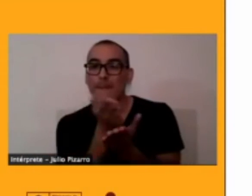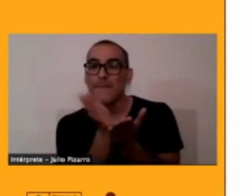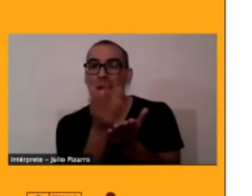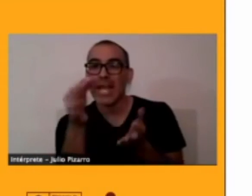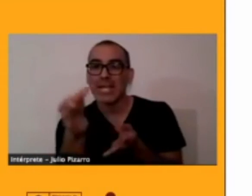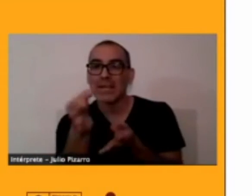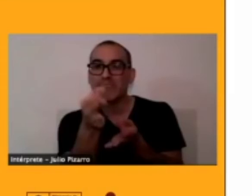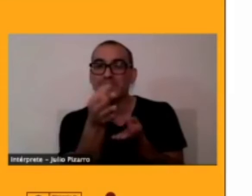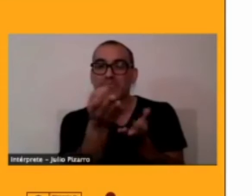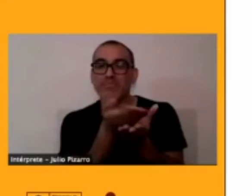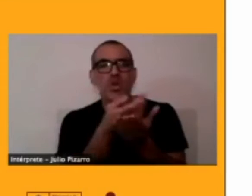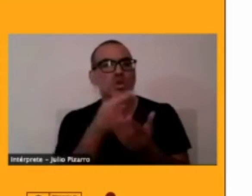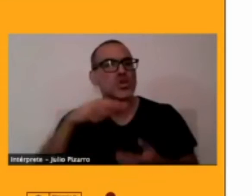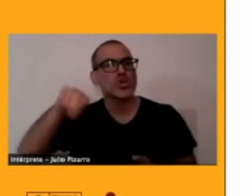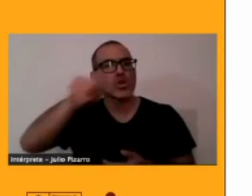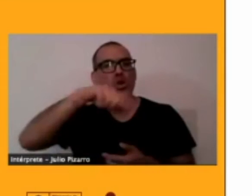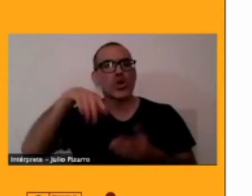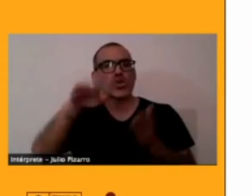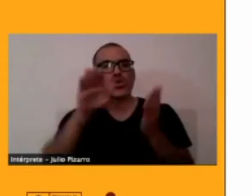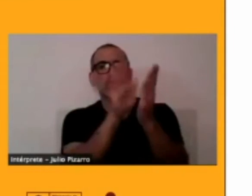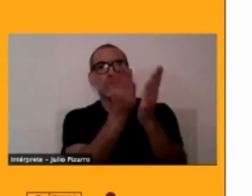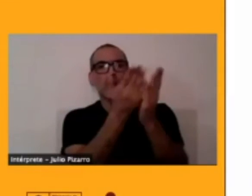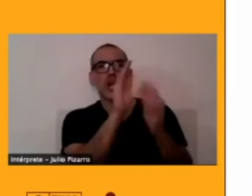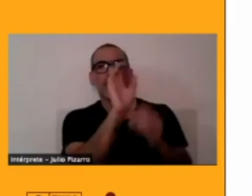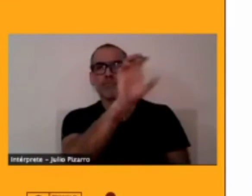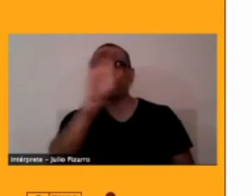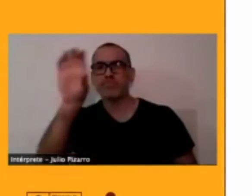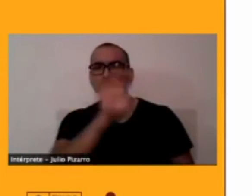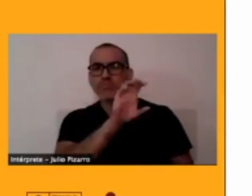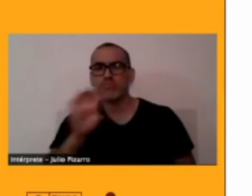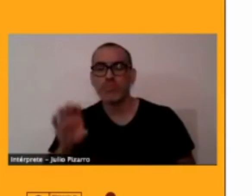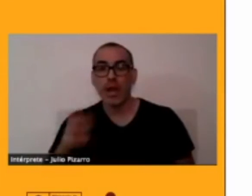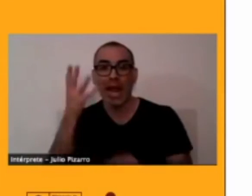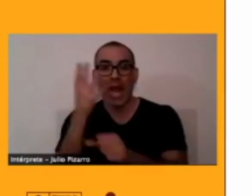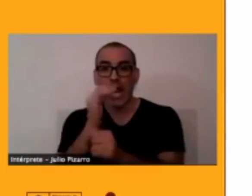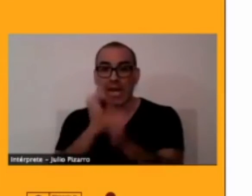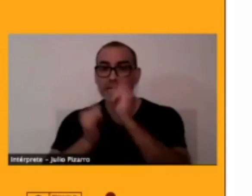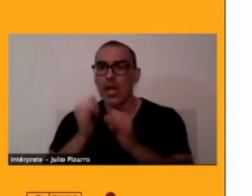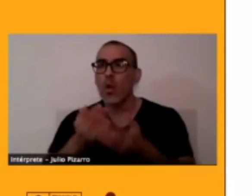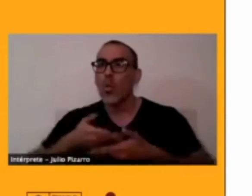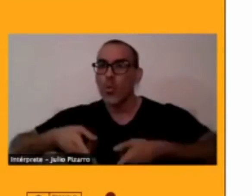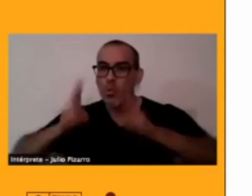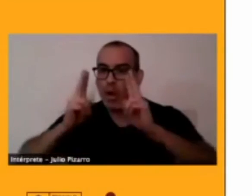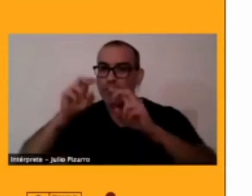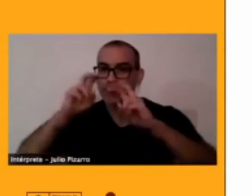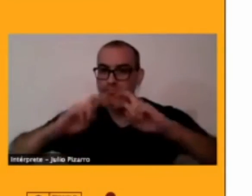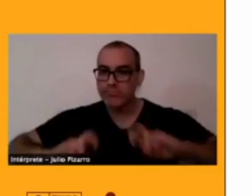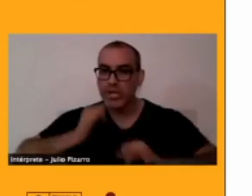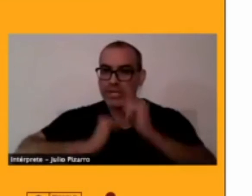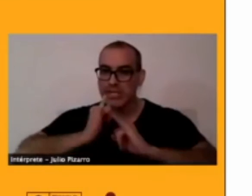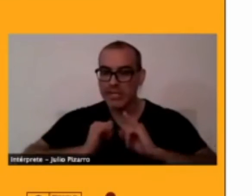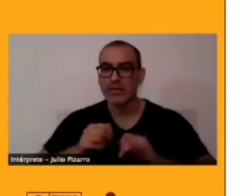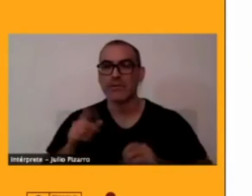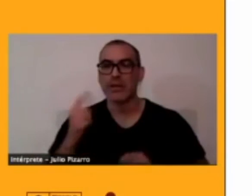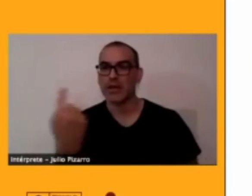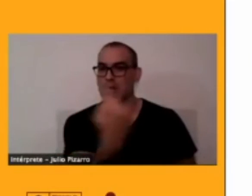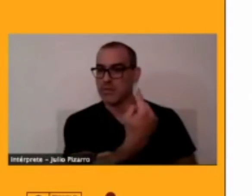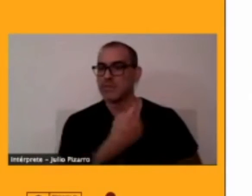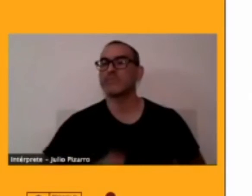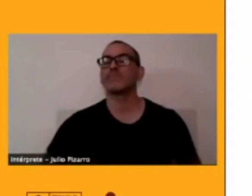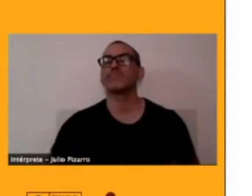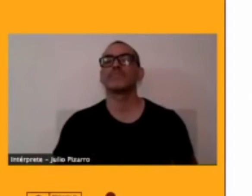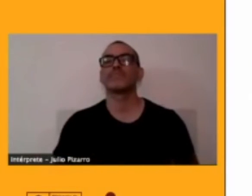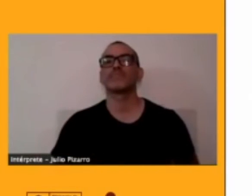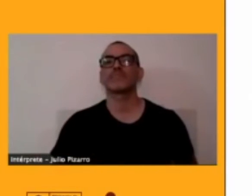internet, para todo aquel que quiera investigar y aprender por sí mismo. La importancia de este trabajo de Baise